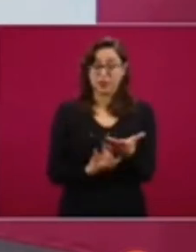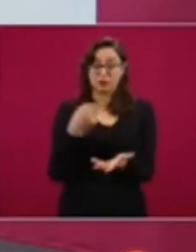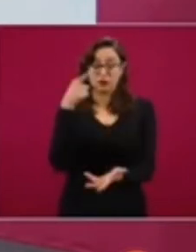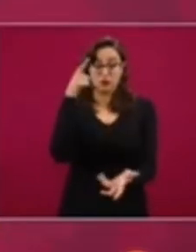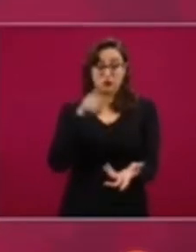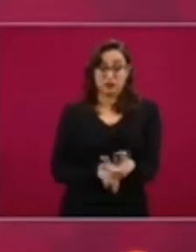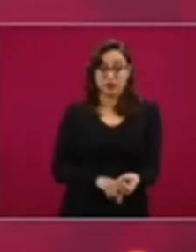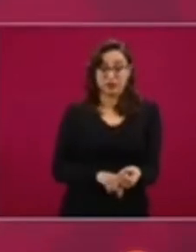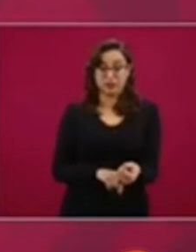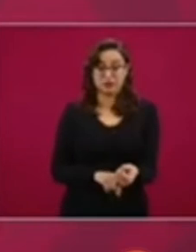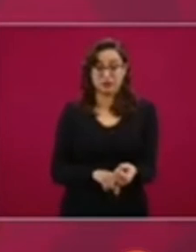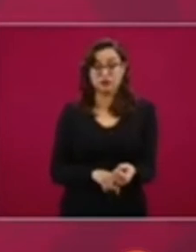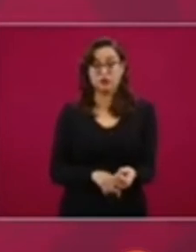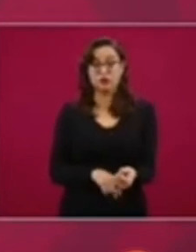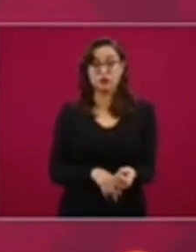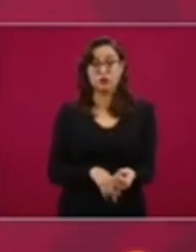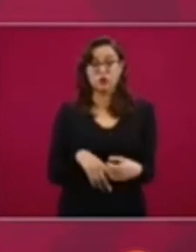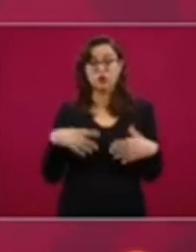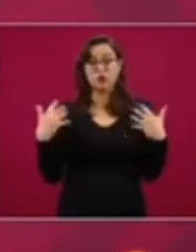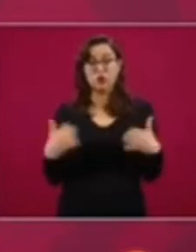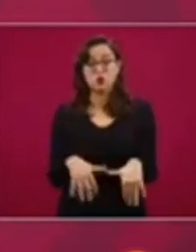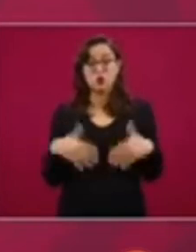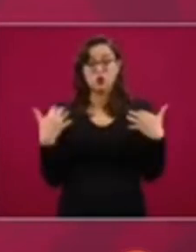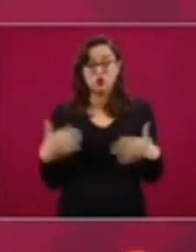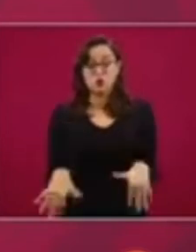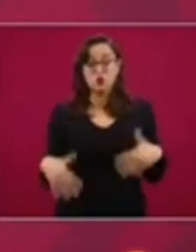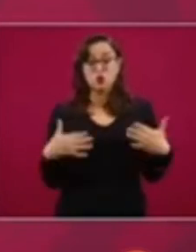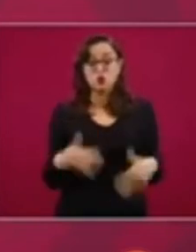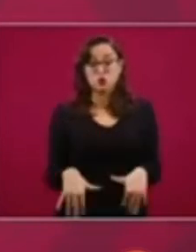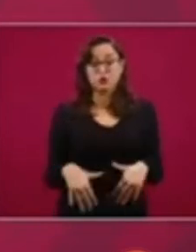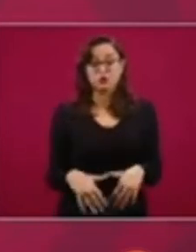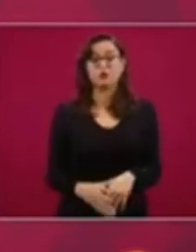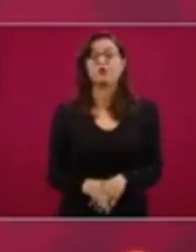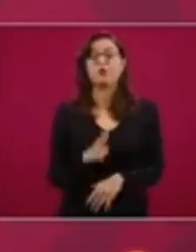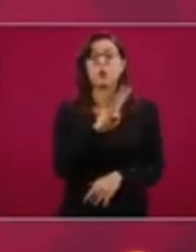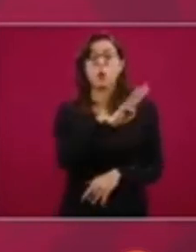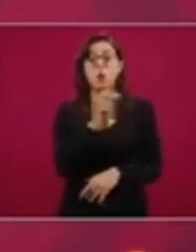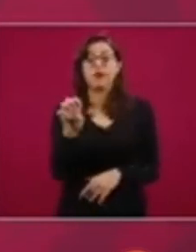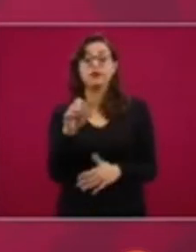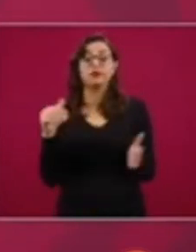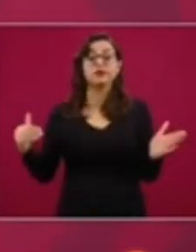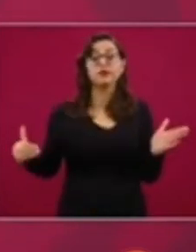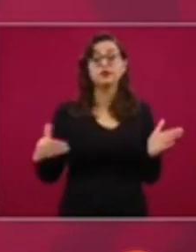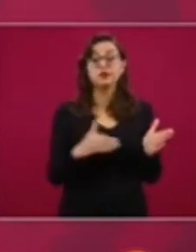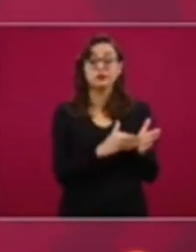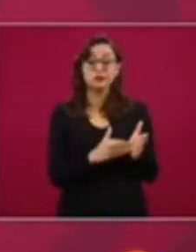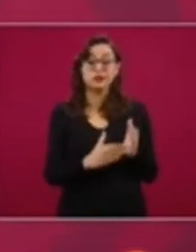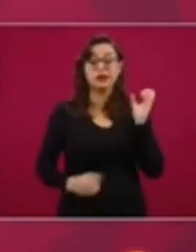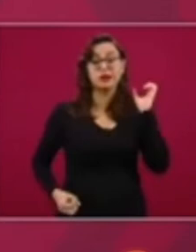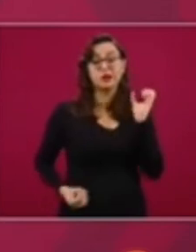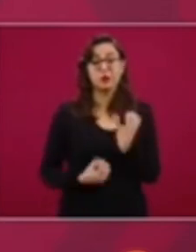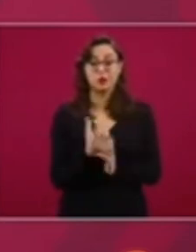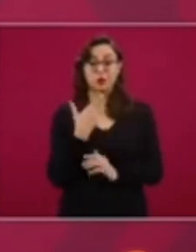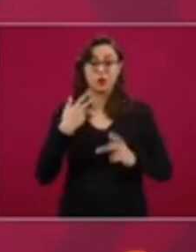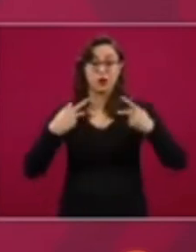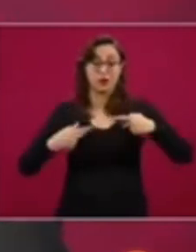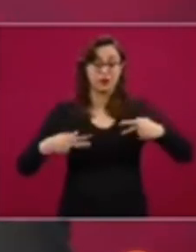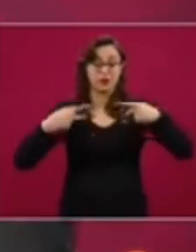nosotros hablando representa la creación de 400 mil nuevos empleos para el país.